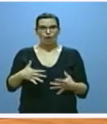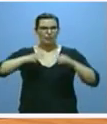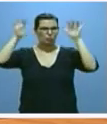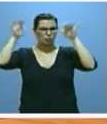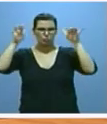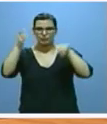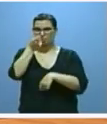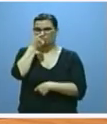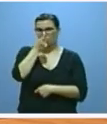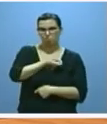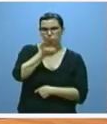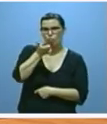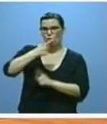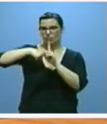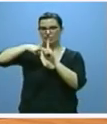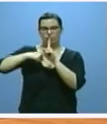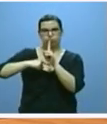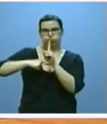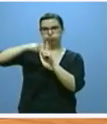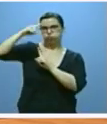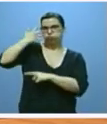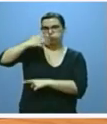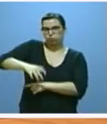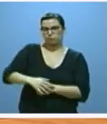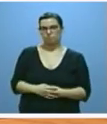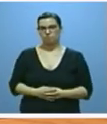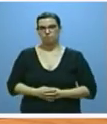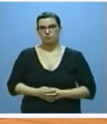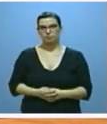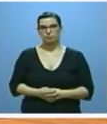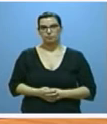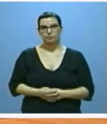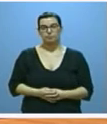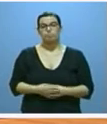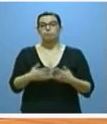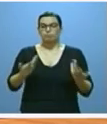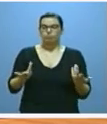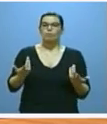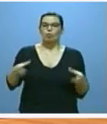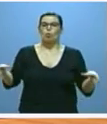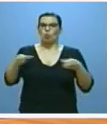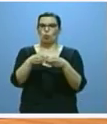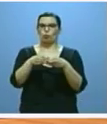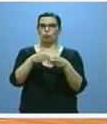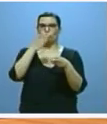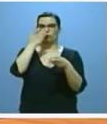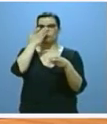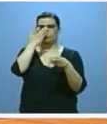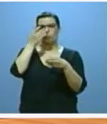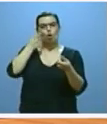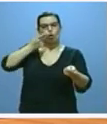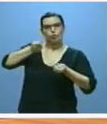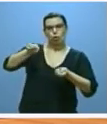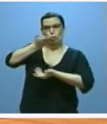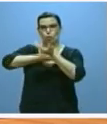precipitaciones y con temperaturas excepcionalmente altas. Contamos para ello con un amplio operativo en coordinación y